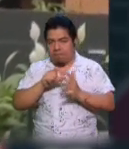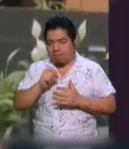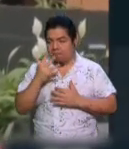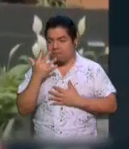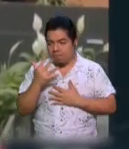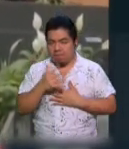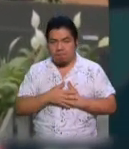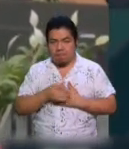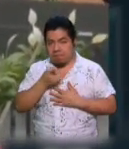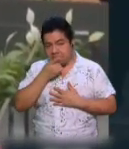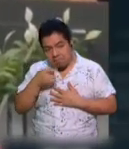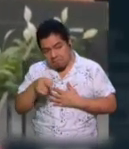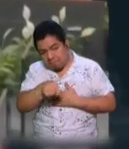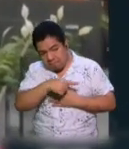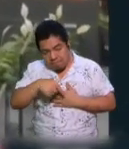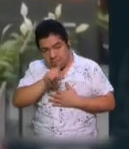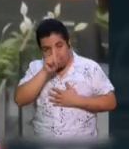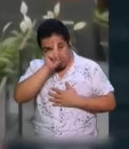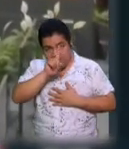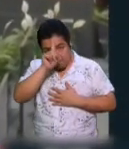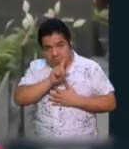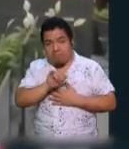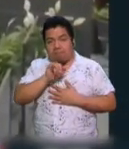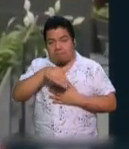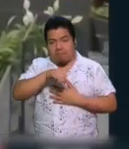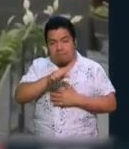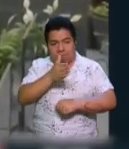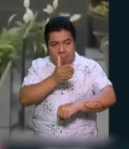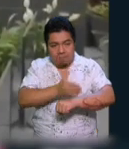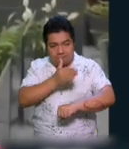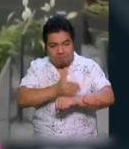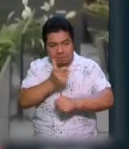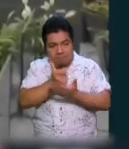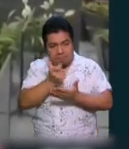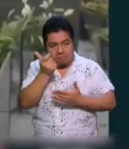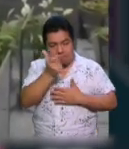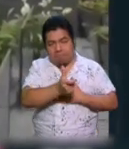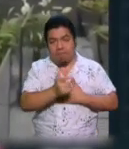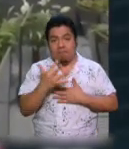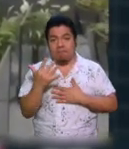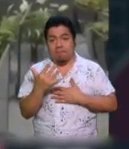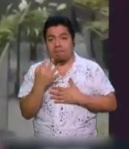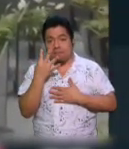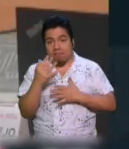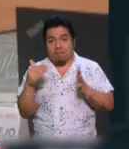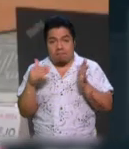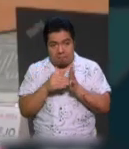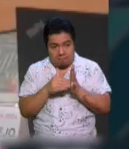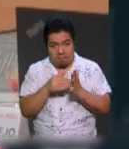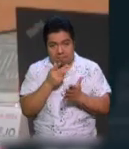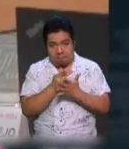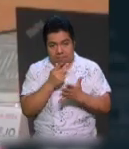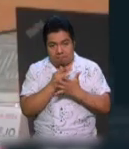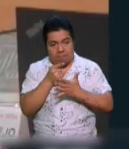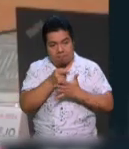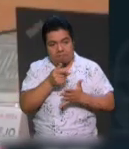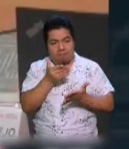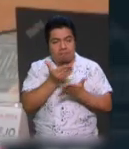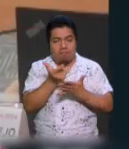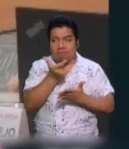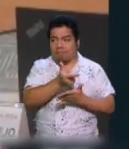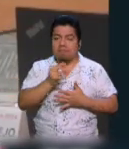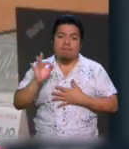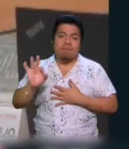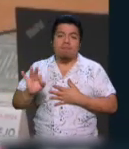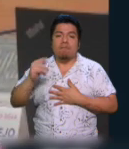Además, amagó a las y los consejeros del INE con imponerles una sanción económica por más de 54 mil pesos e interponer ante la